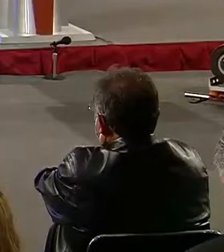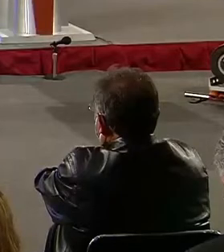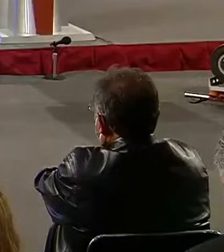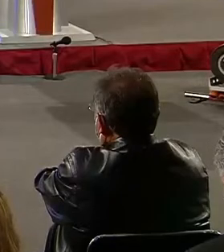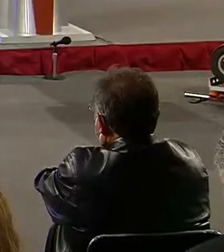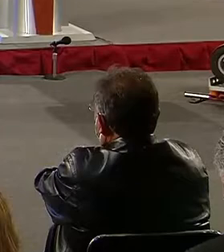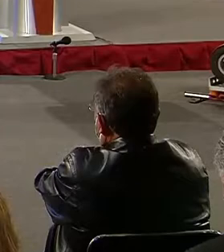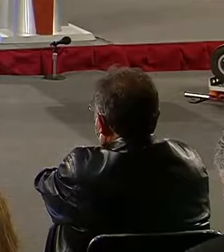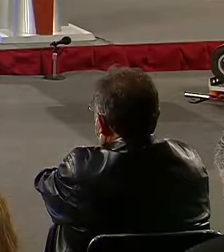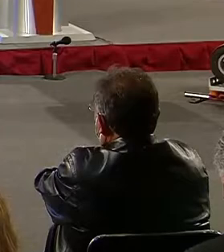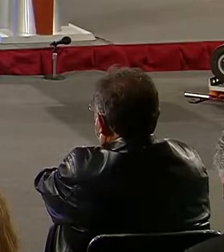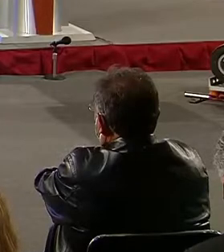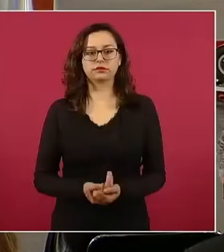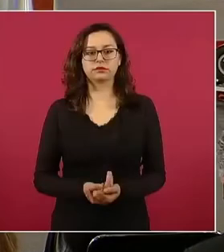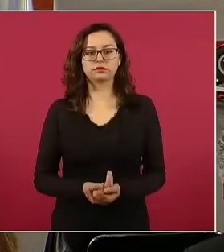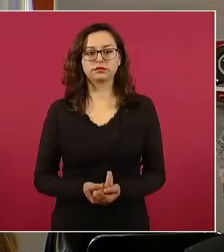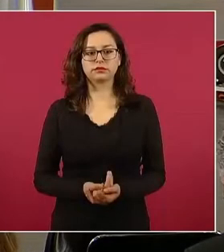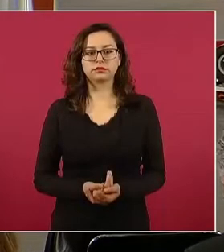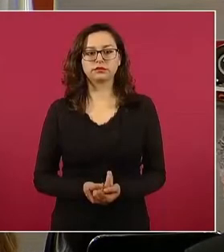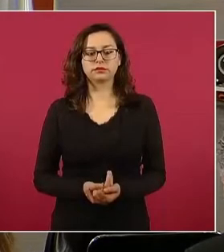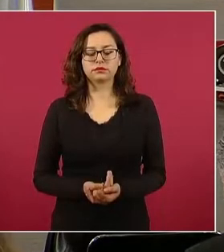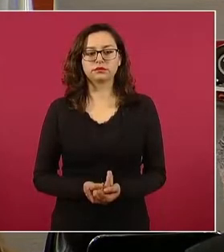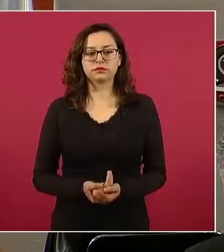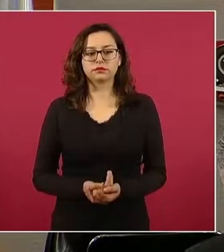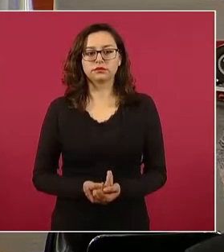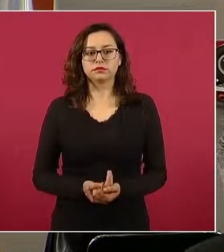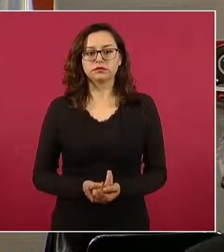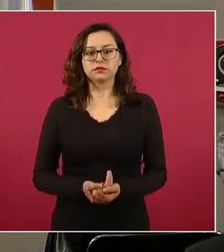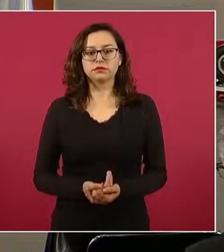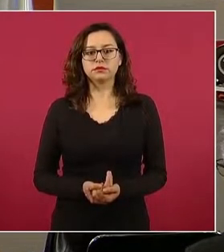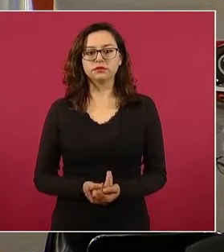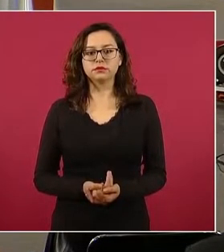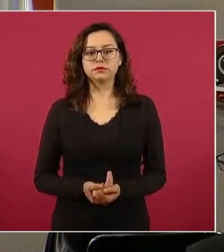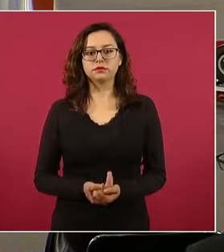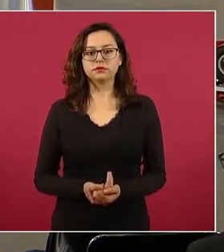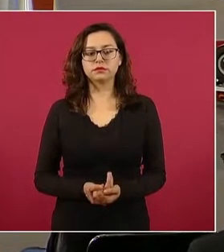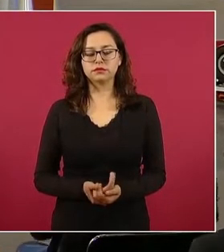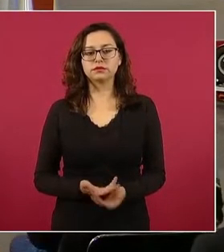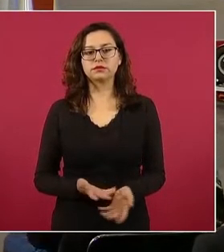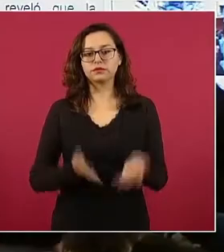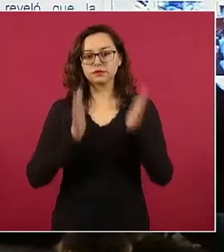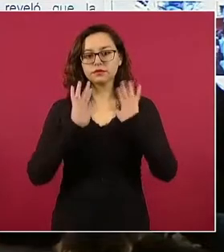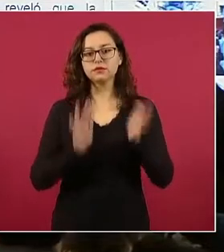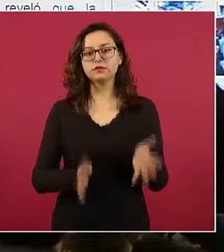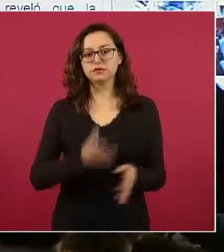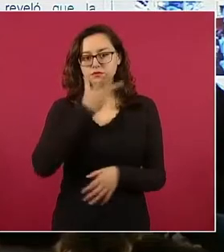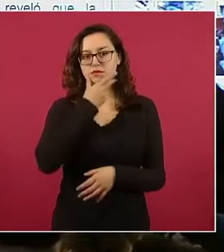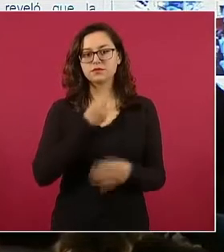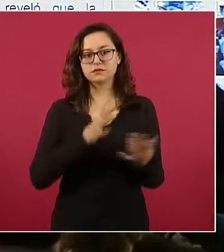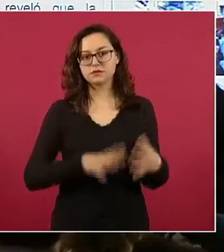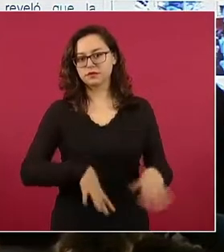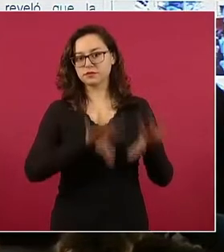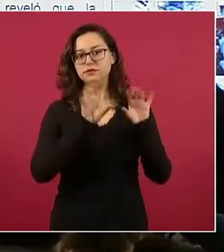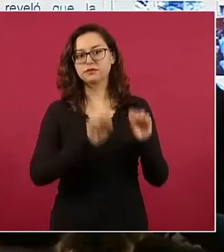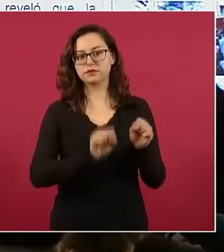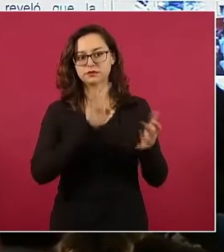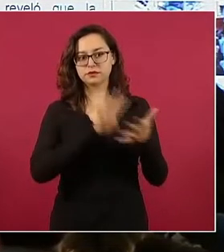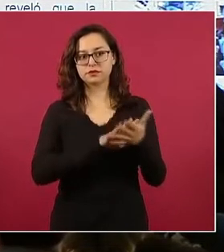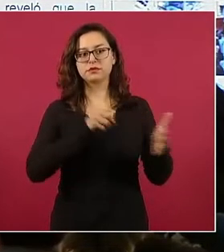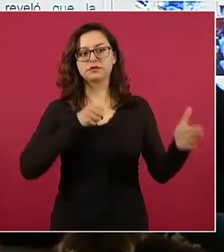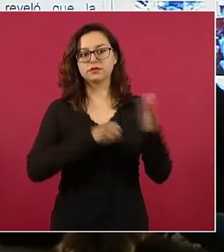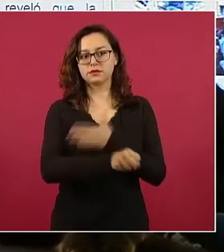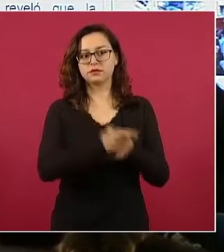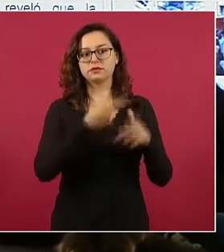por asfixia y después el cuerpo fue desmembrado. Ya fue detenido el feminicida y la audiencia de vinculación a proceso